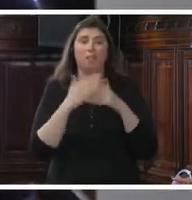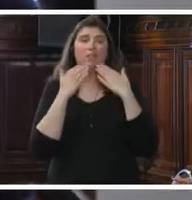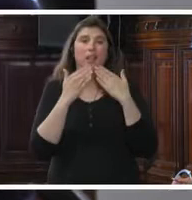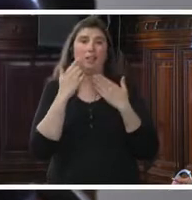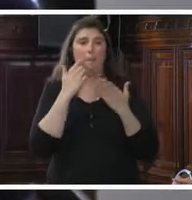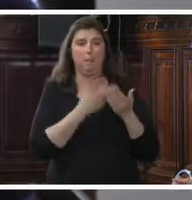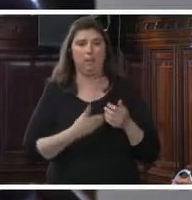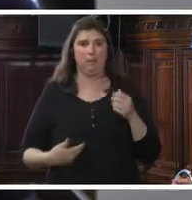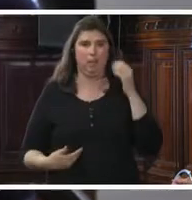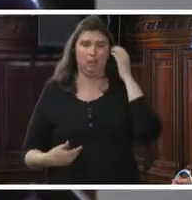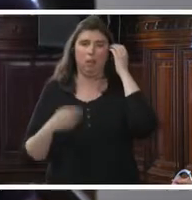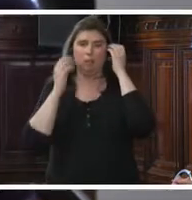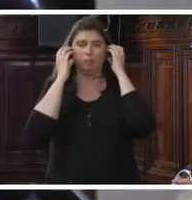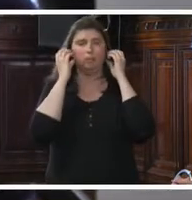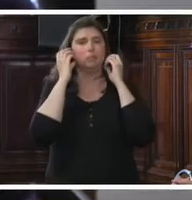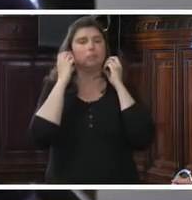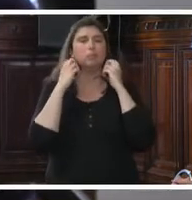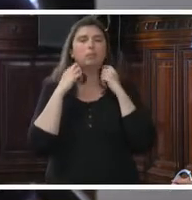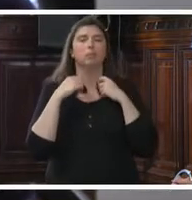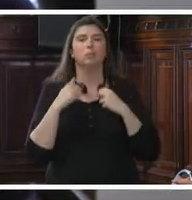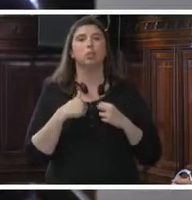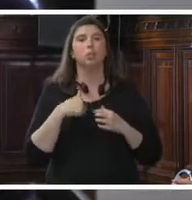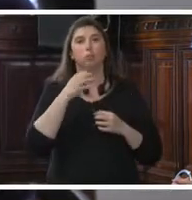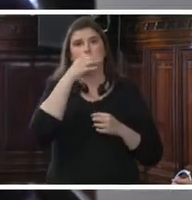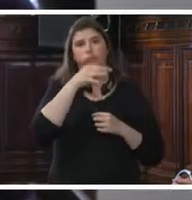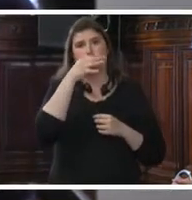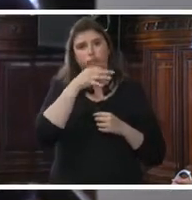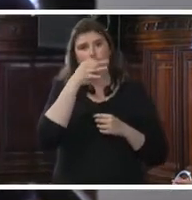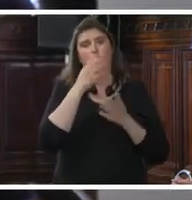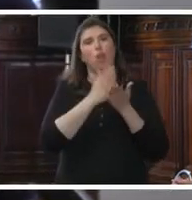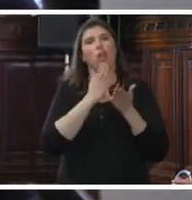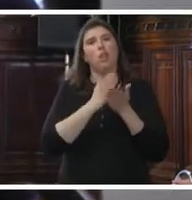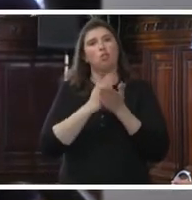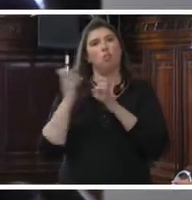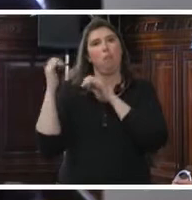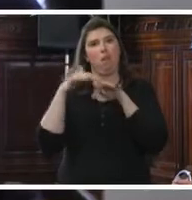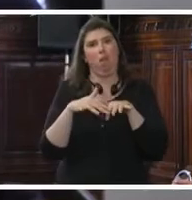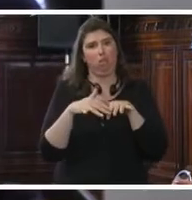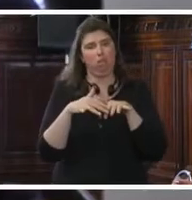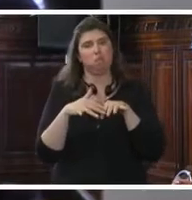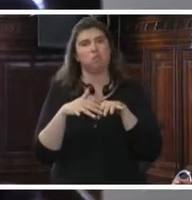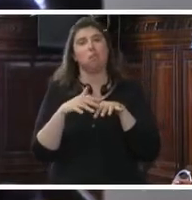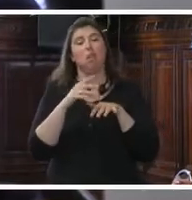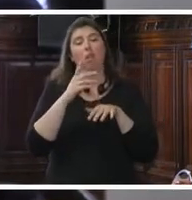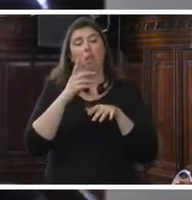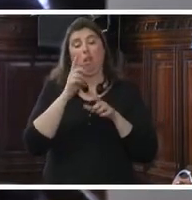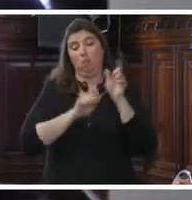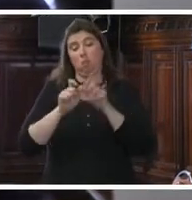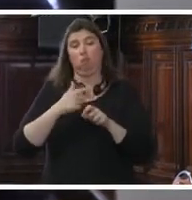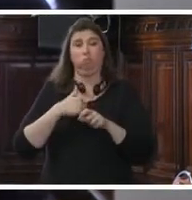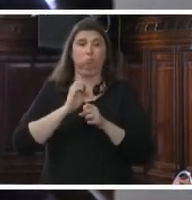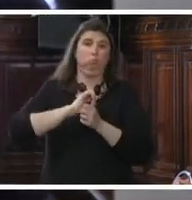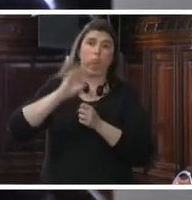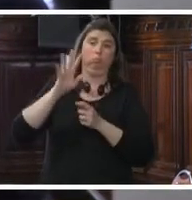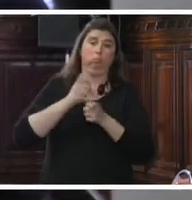Y en efecto, yo soy el relator de los derechos de los migrantes, de los de trata, de